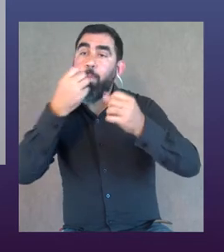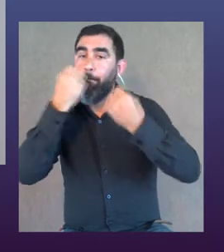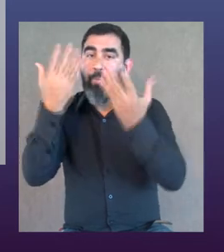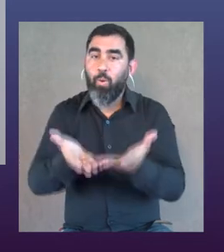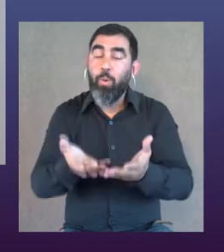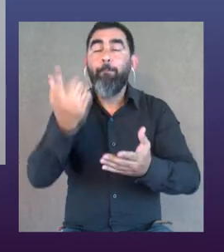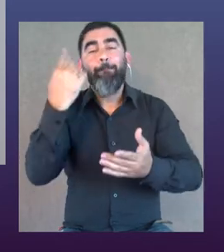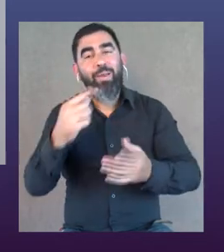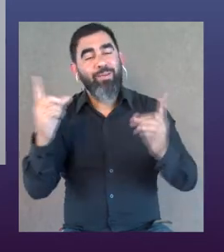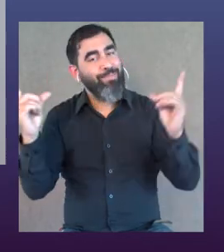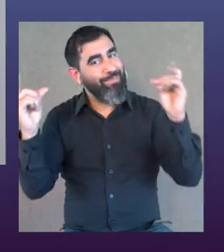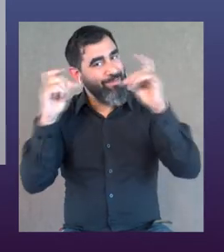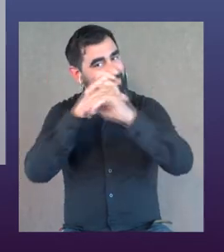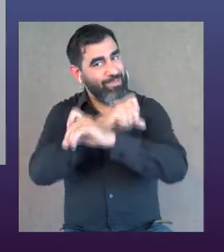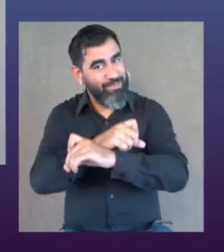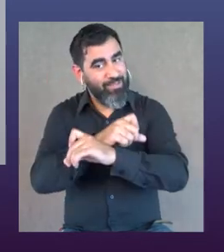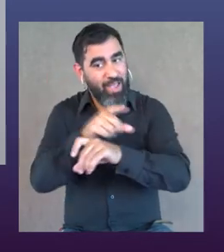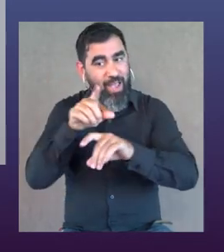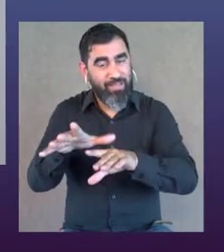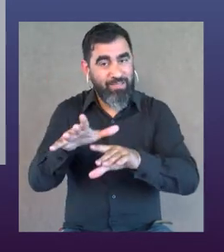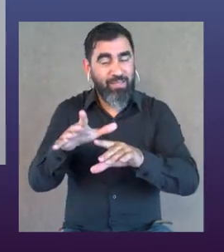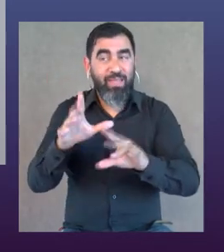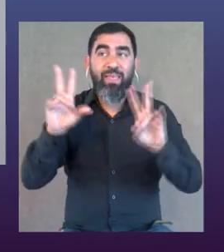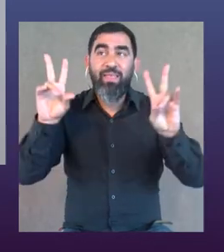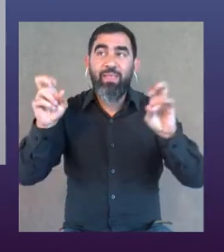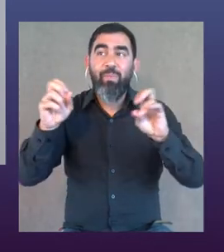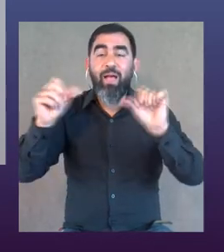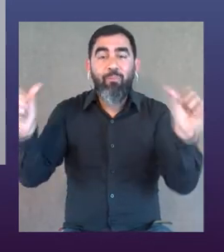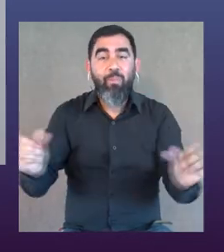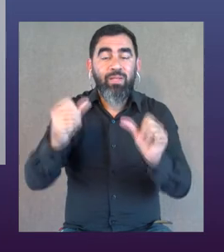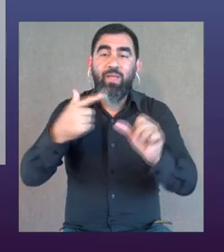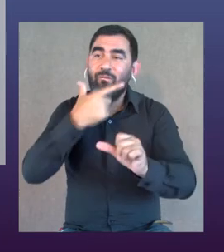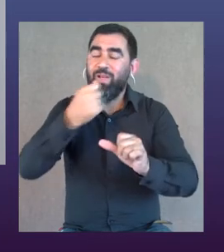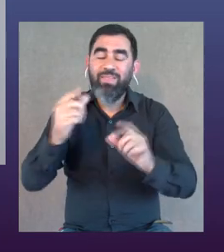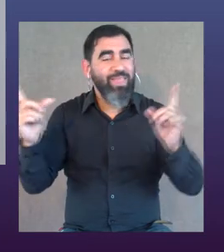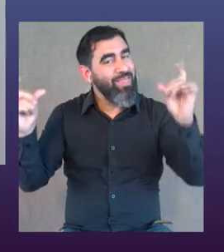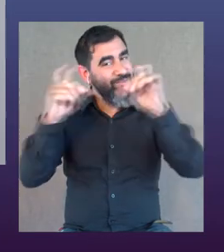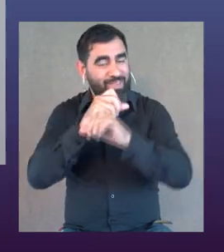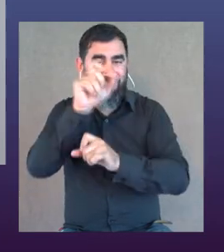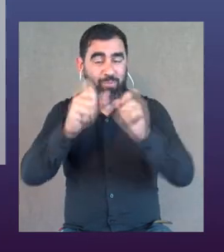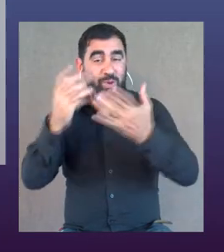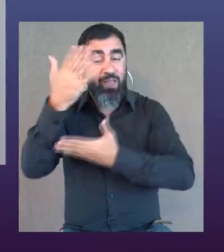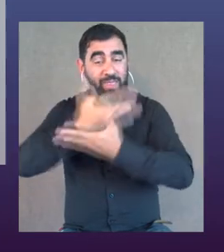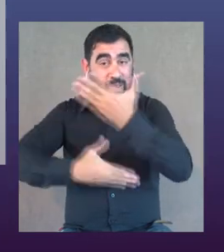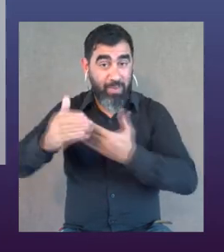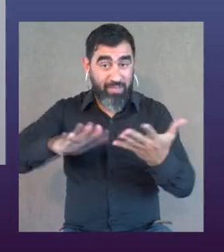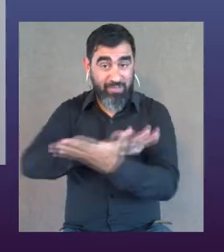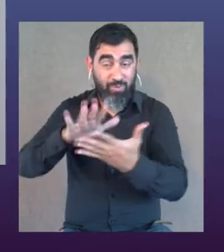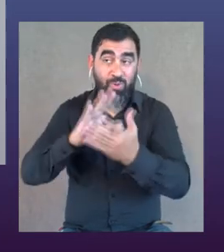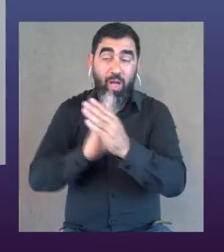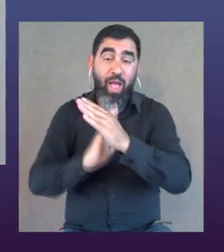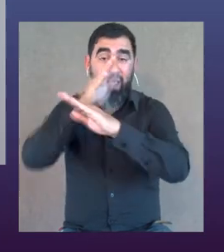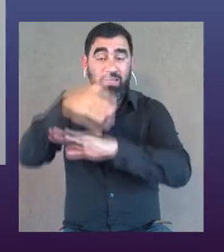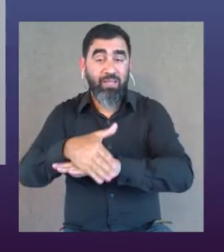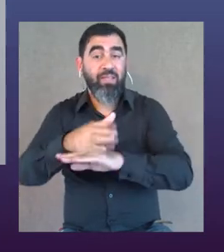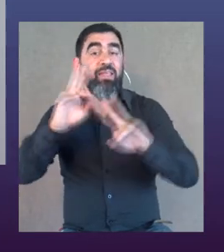celebrar la que está mejor, también todavía es difícil, así desde lo más práctico, que las personas en situación de discapacidad